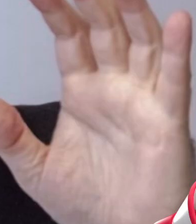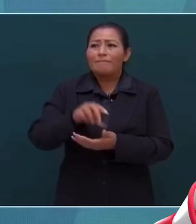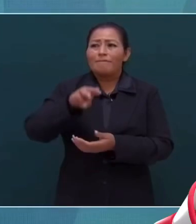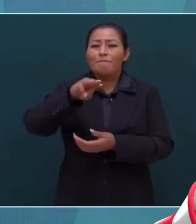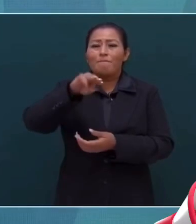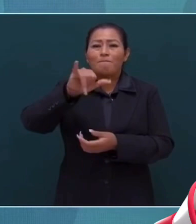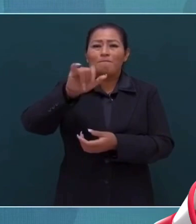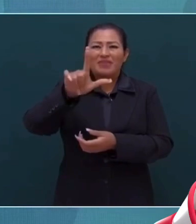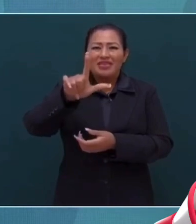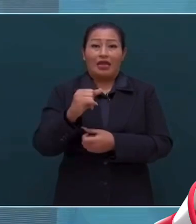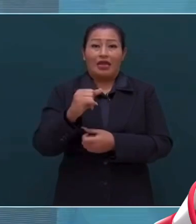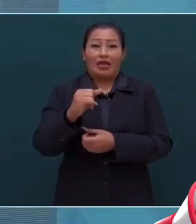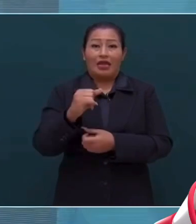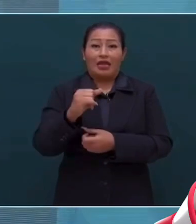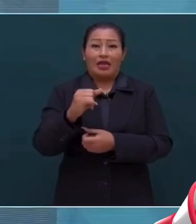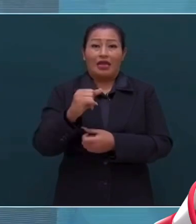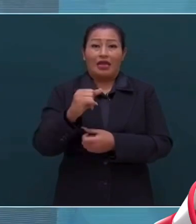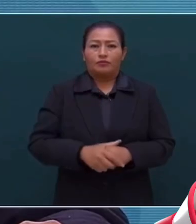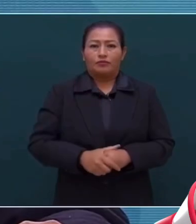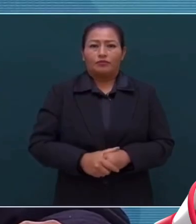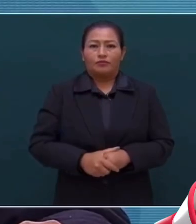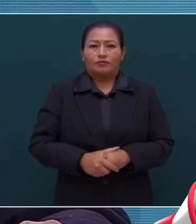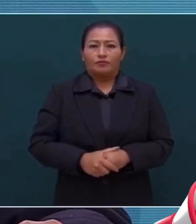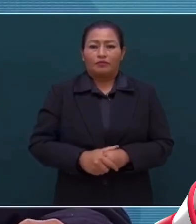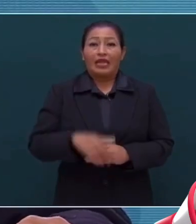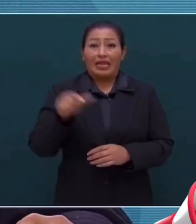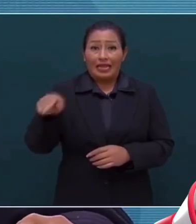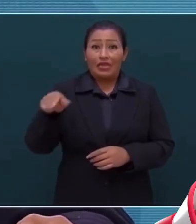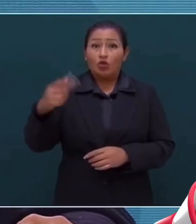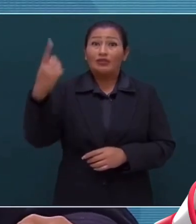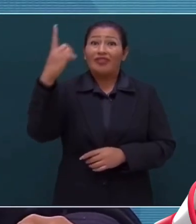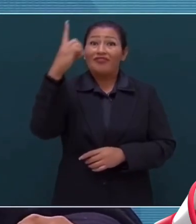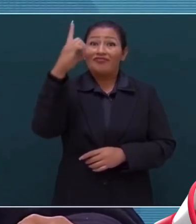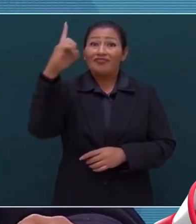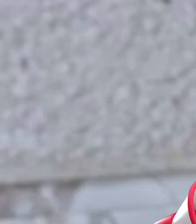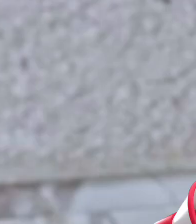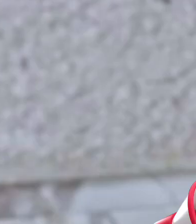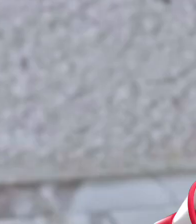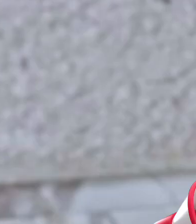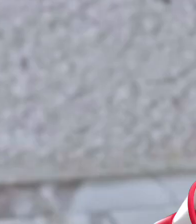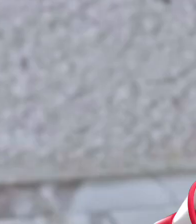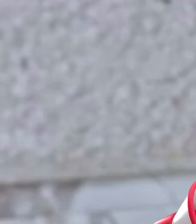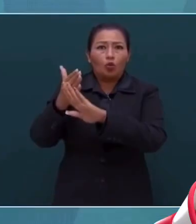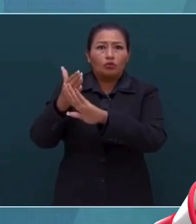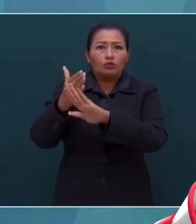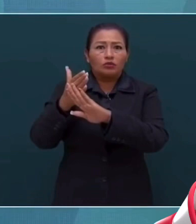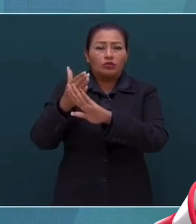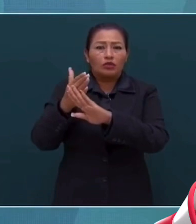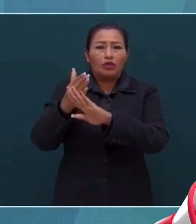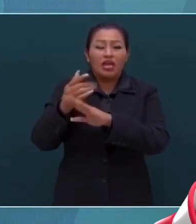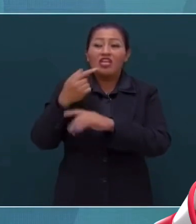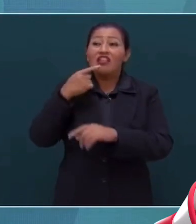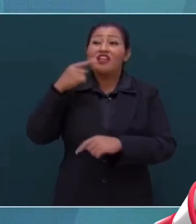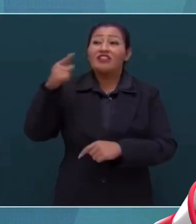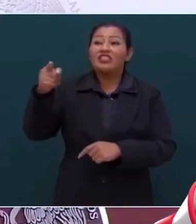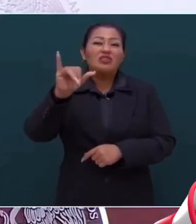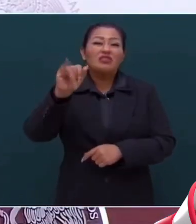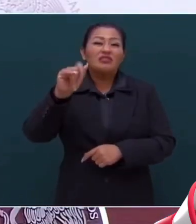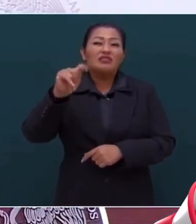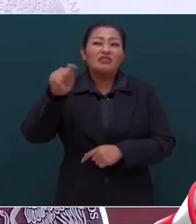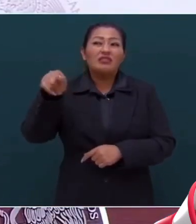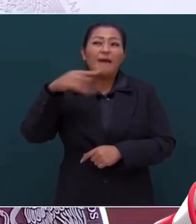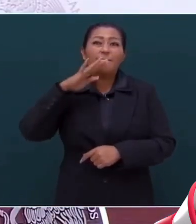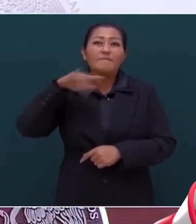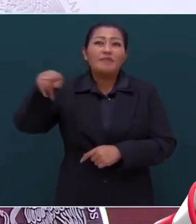Argentina, Facho, está hasta en contra del Papa, llama al Papa comunista